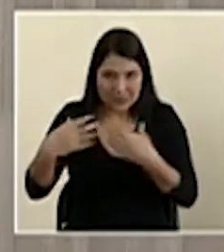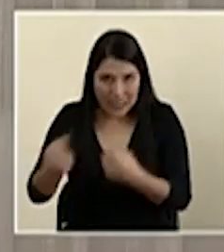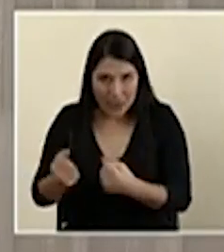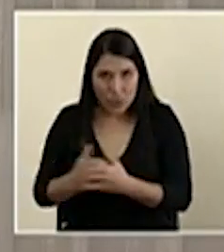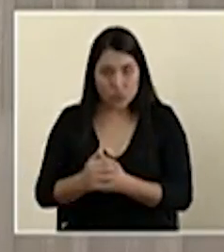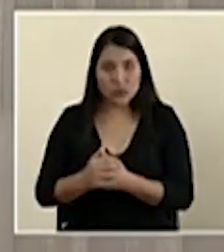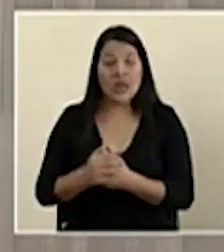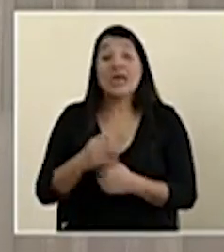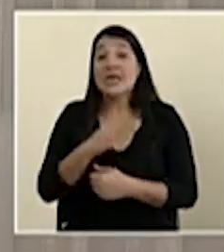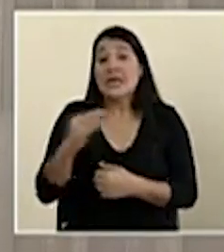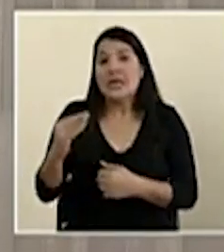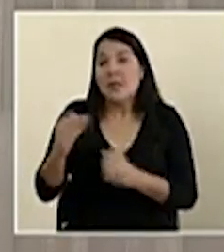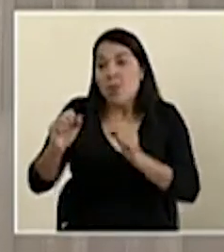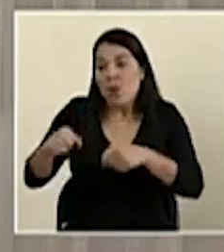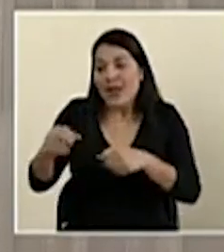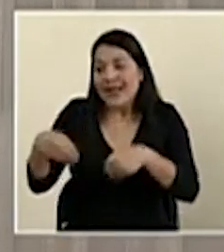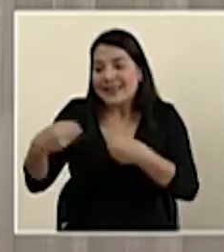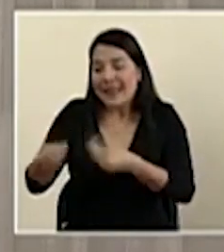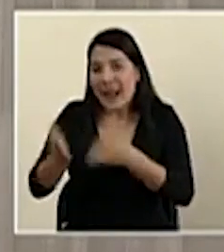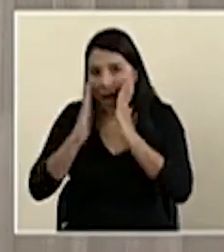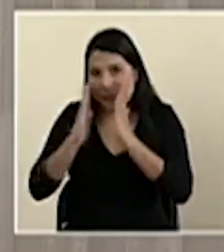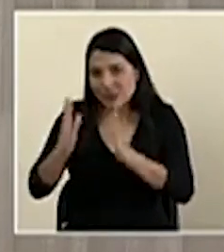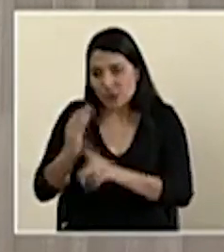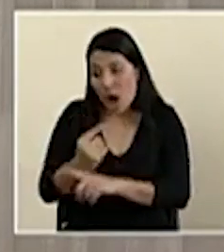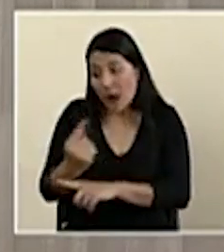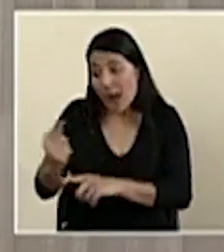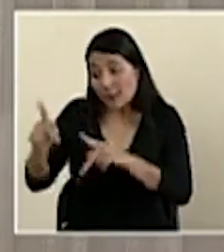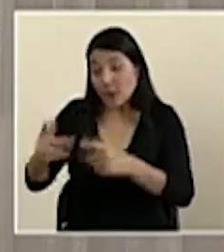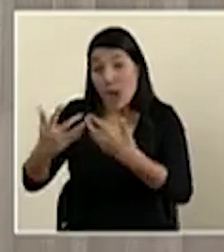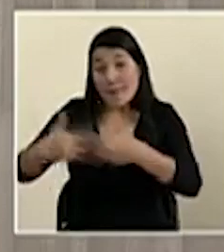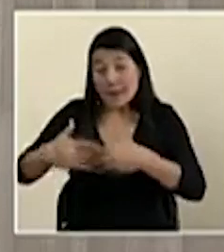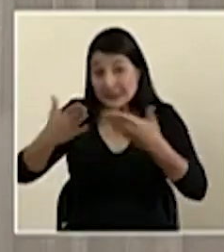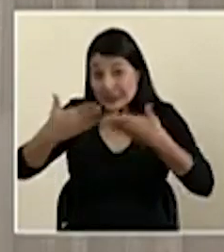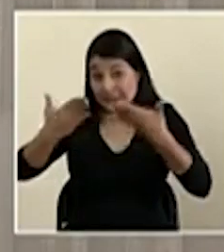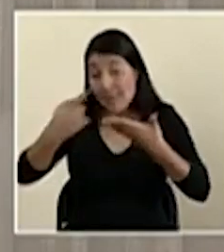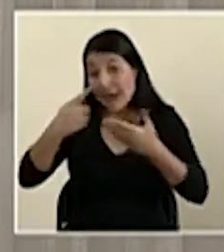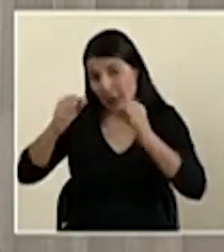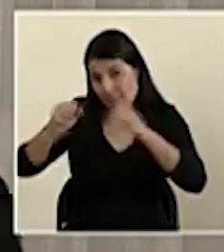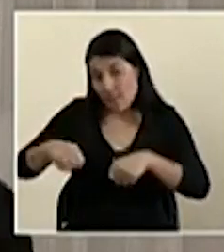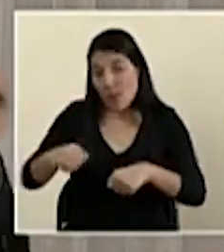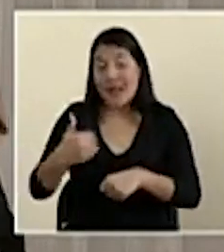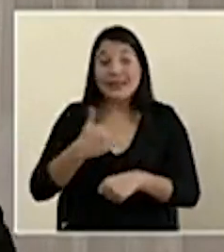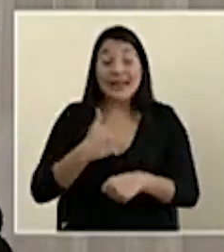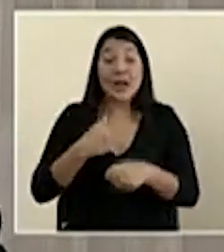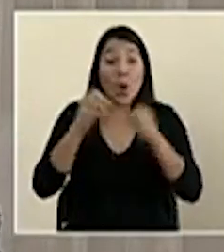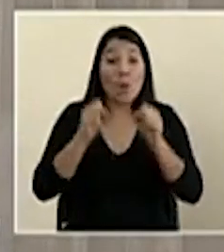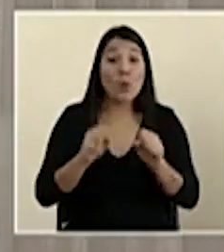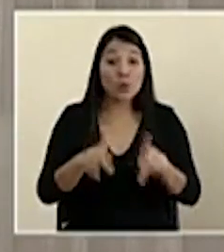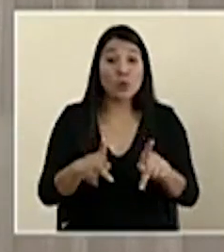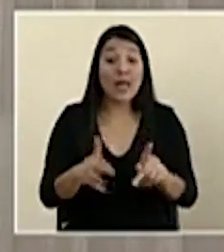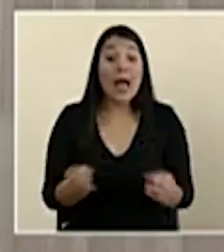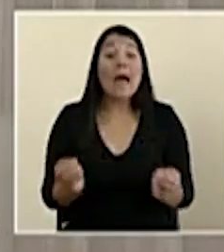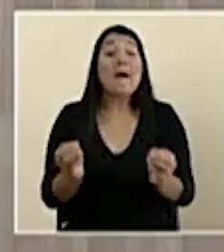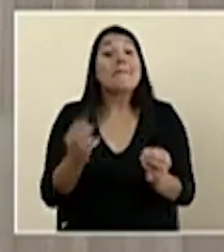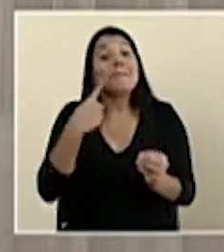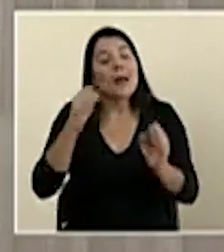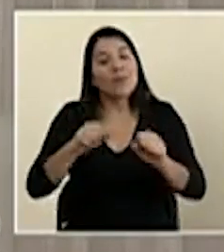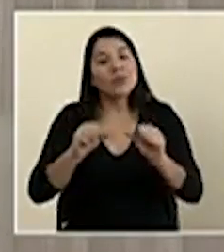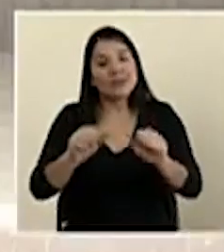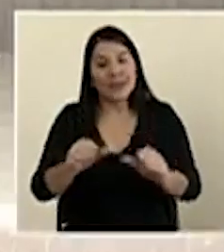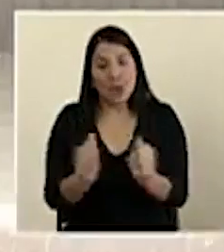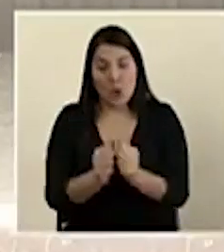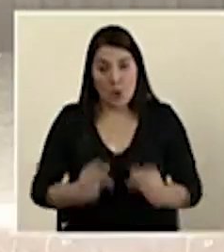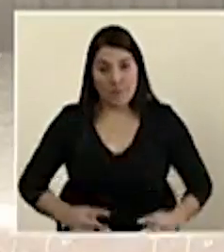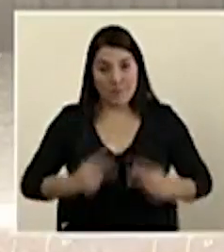mismos y que queremos darle ese respirador artificial, mecánico, para que puedan tener una oportunidad mayor de seguir viviendo.